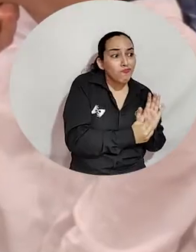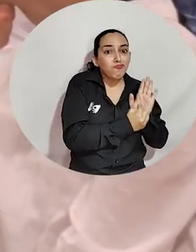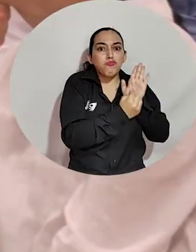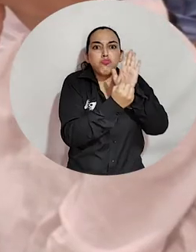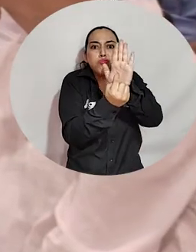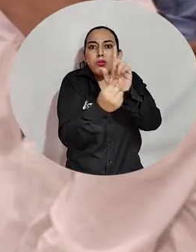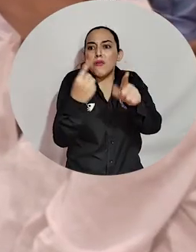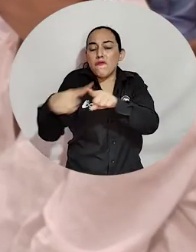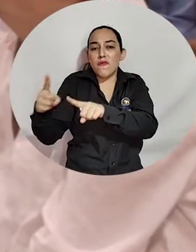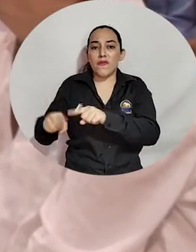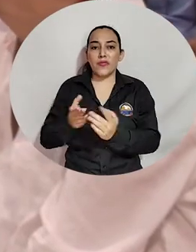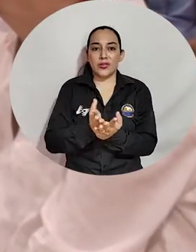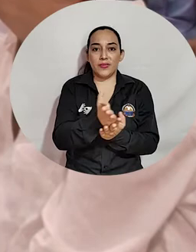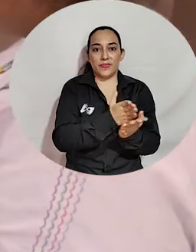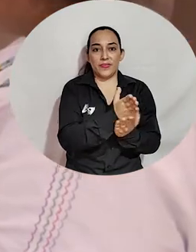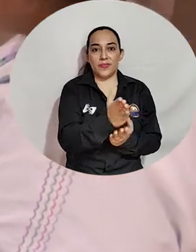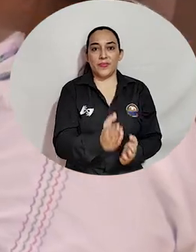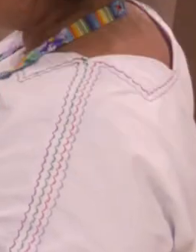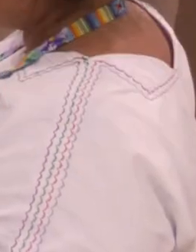disciplinas.